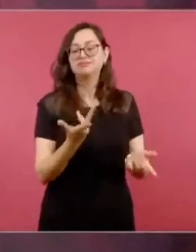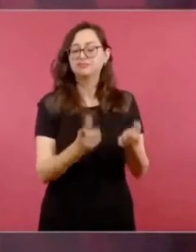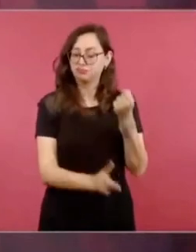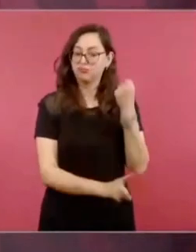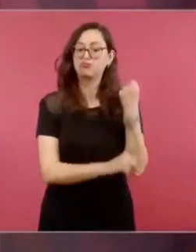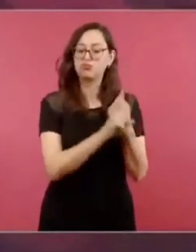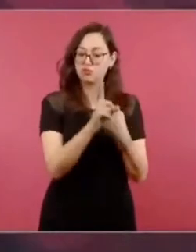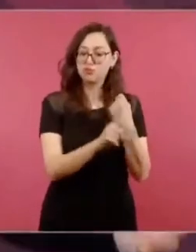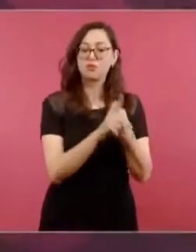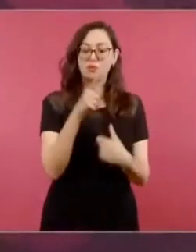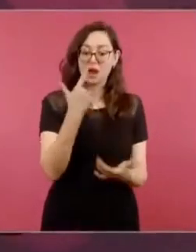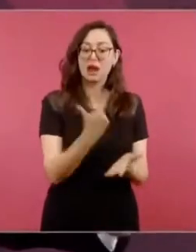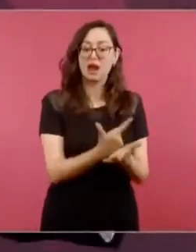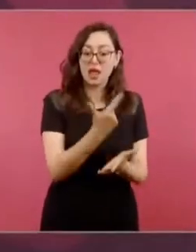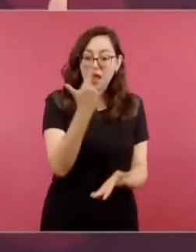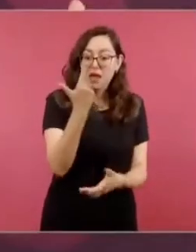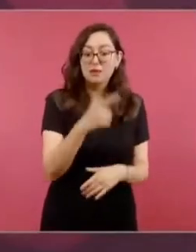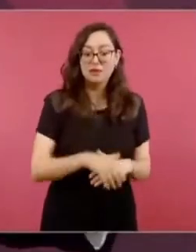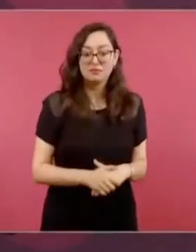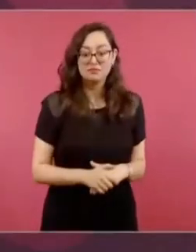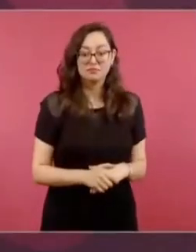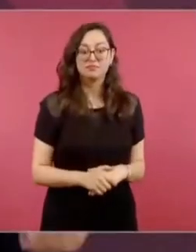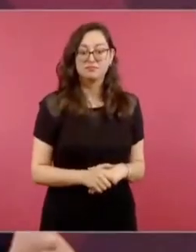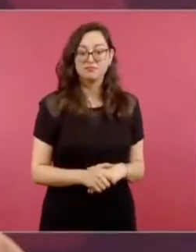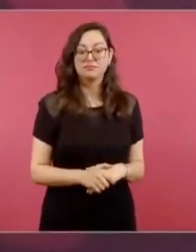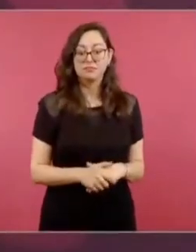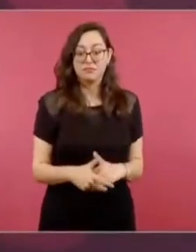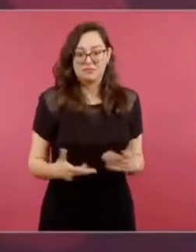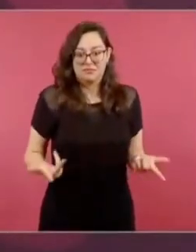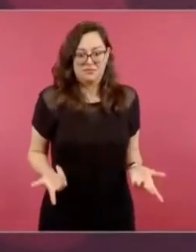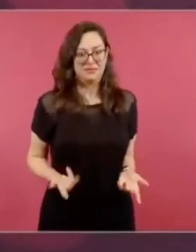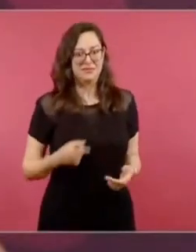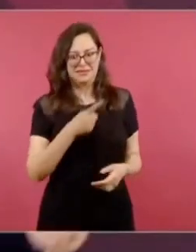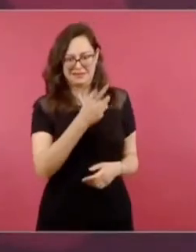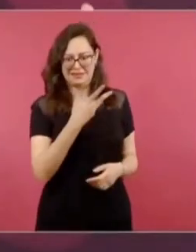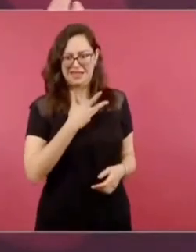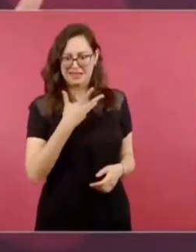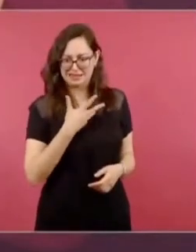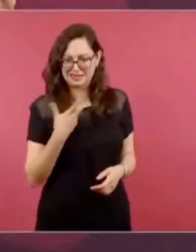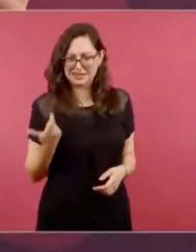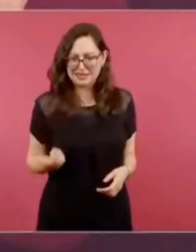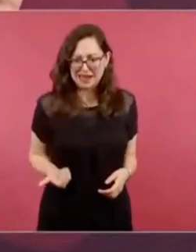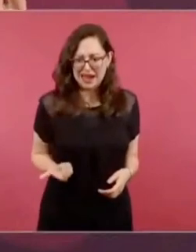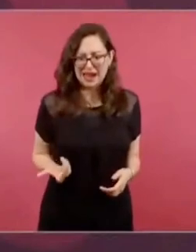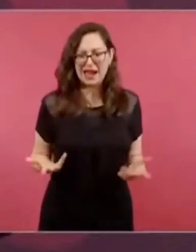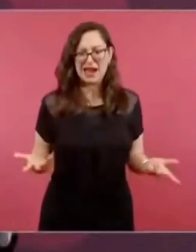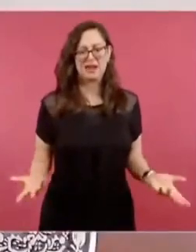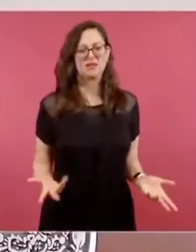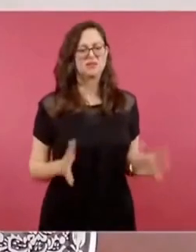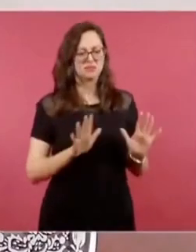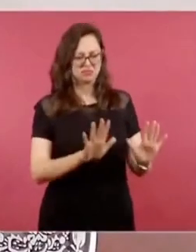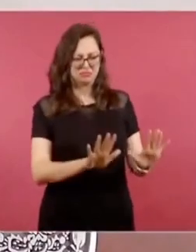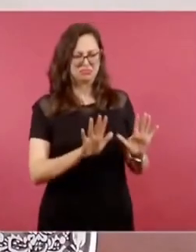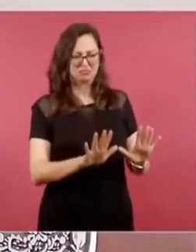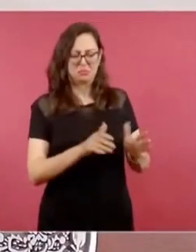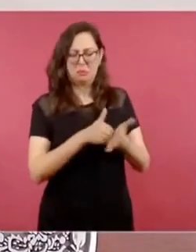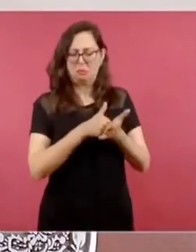porque tienen recursos, es decir, dos años más